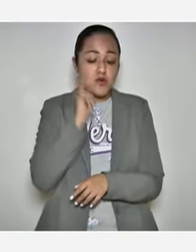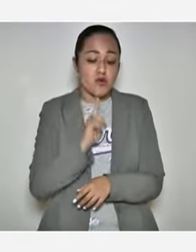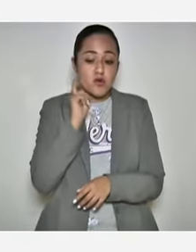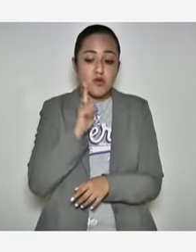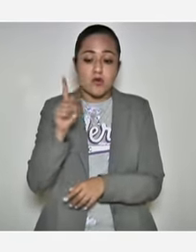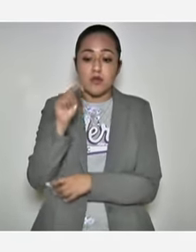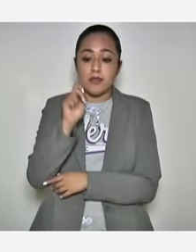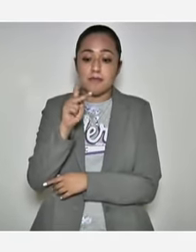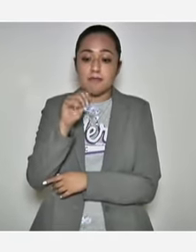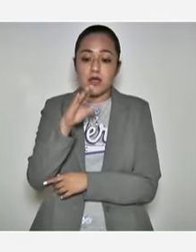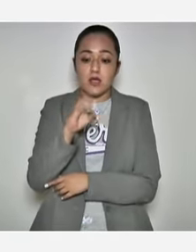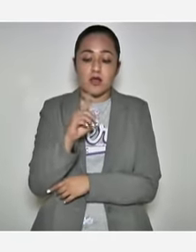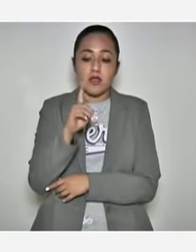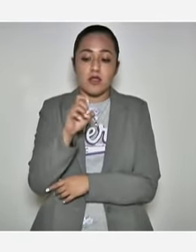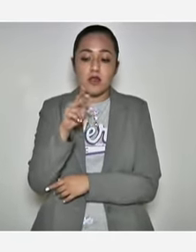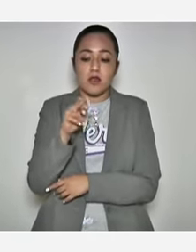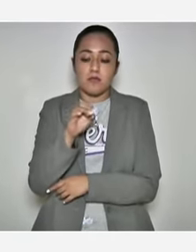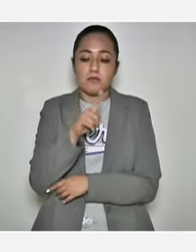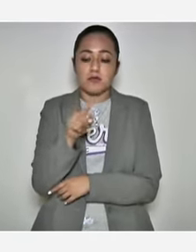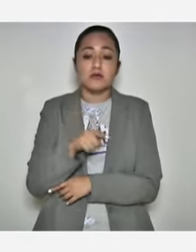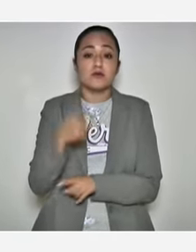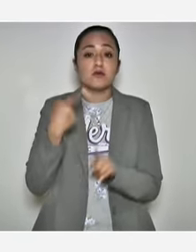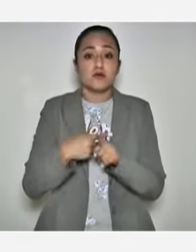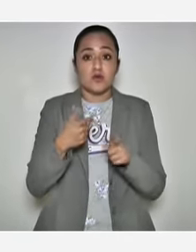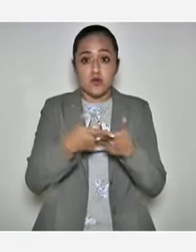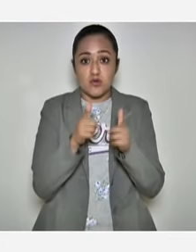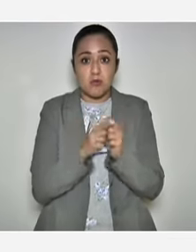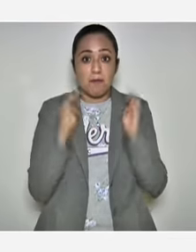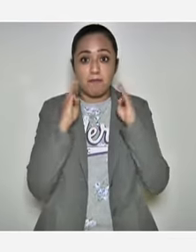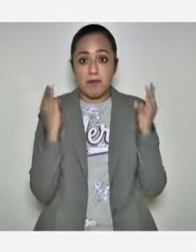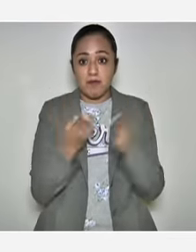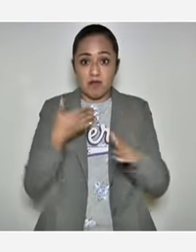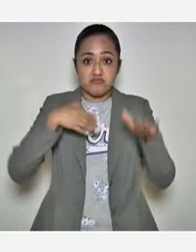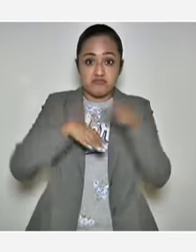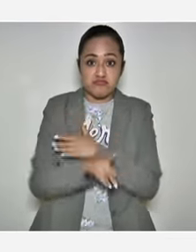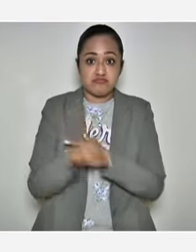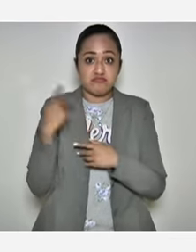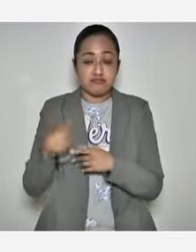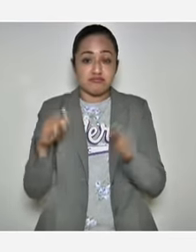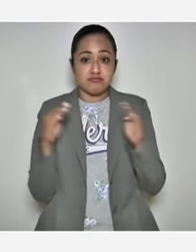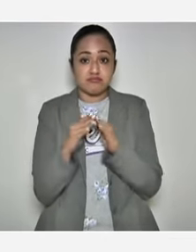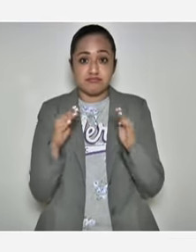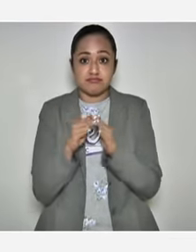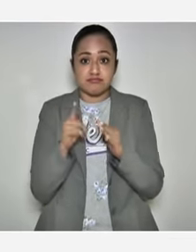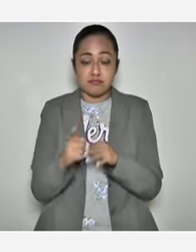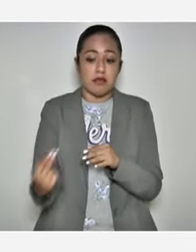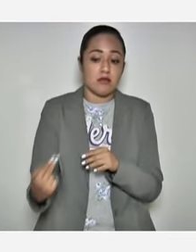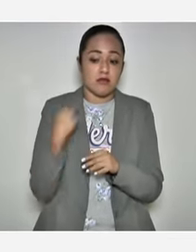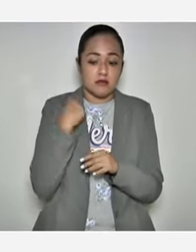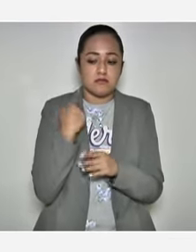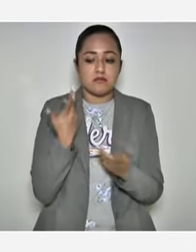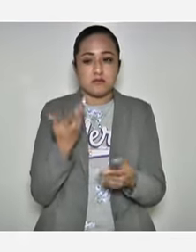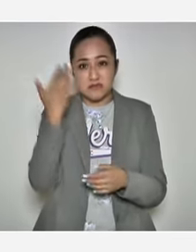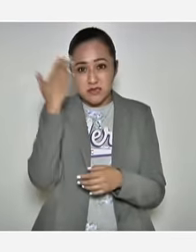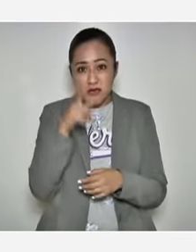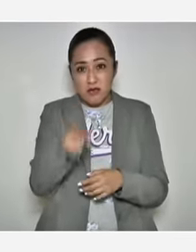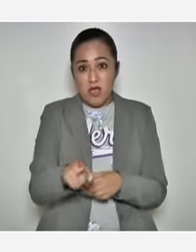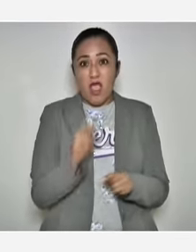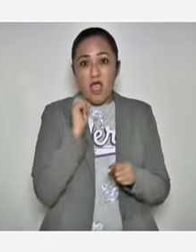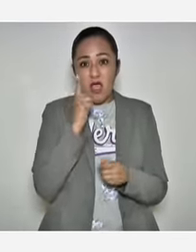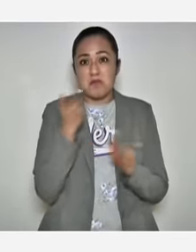Tepanco de López, en donde un cormando armado ingresó a su vivienda y la acribilló. Vamos ver si ustedes tienen más detalles